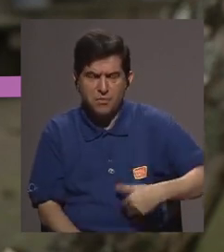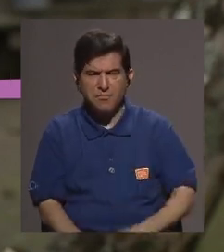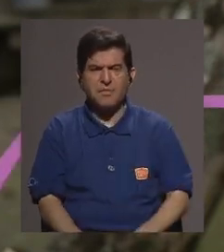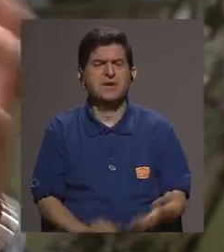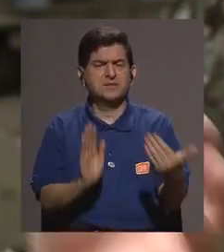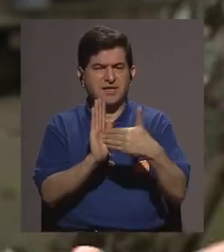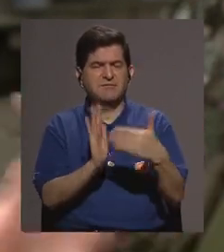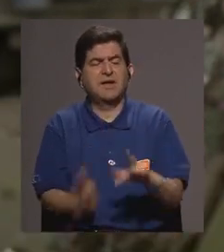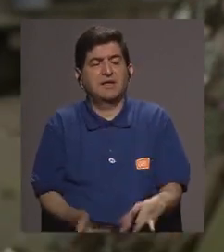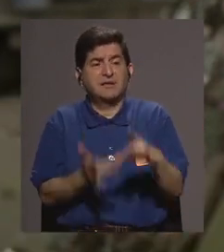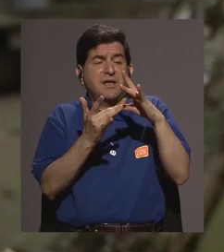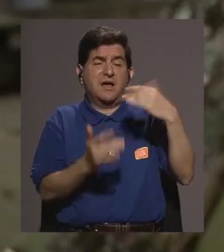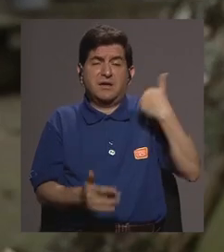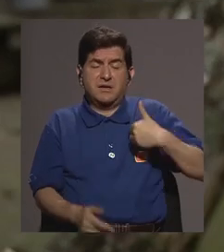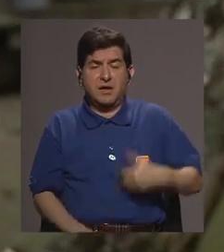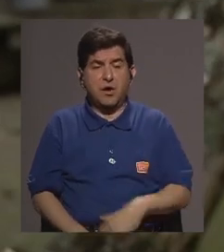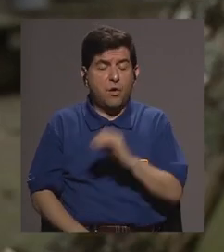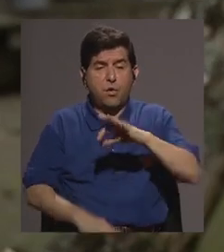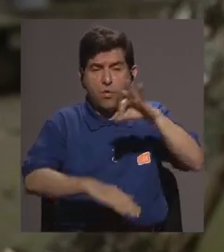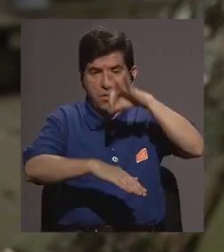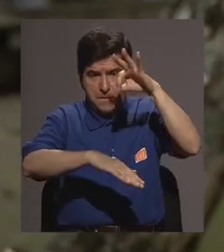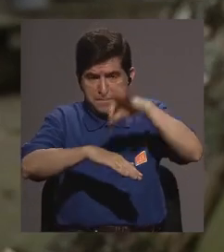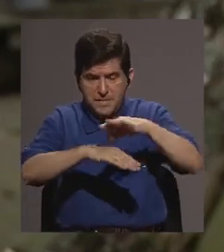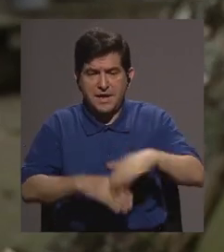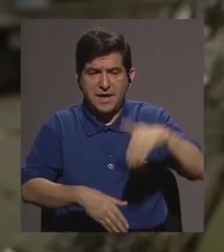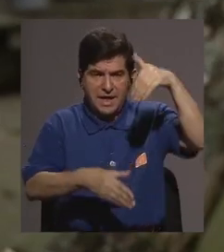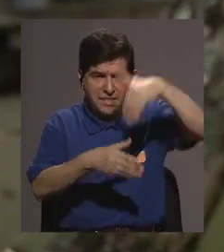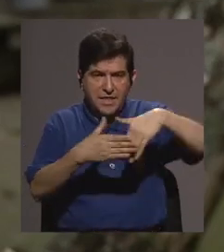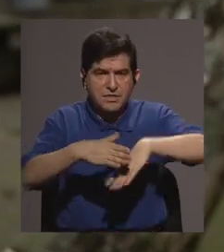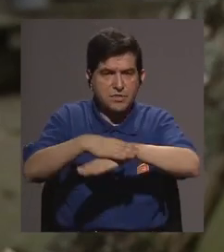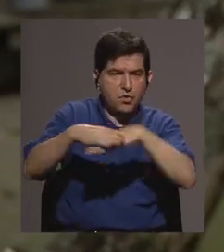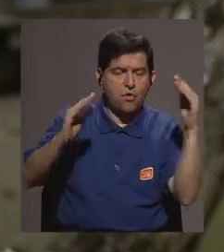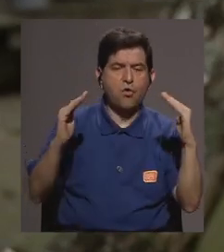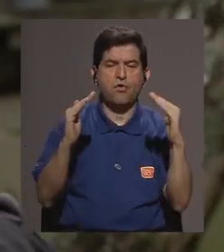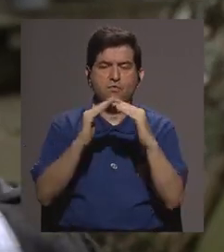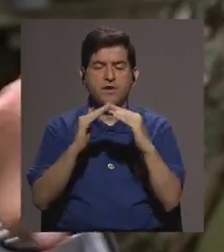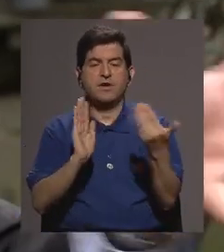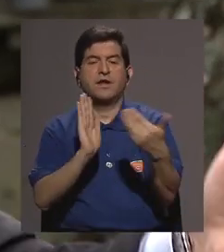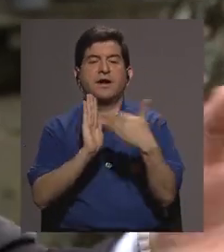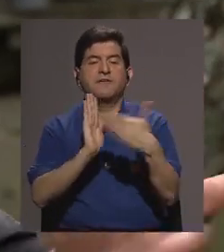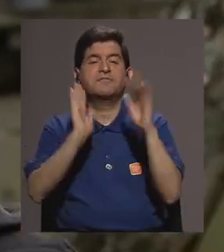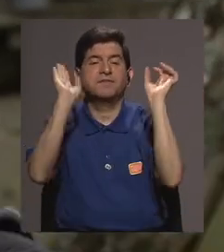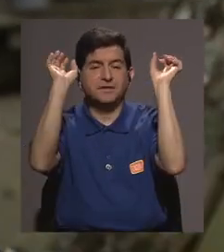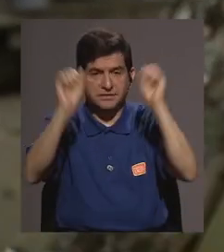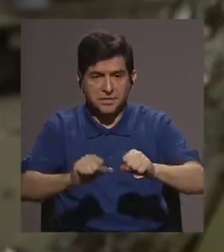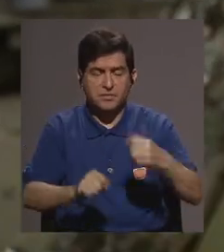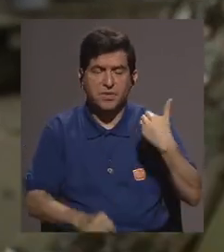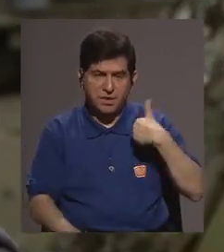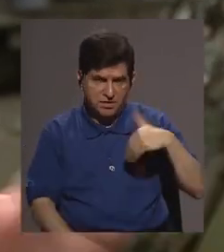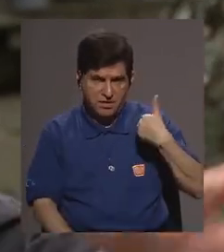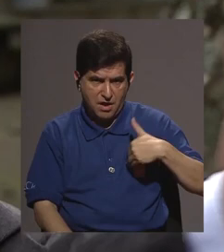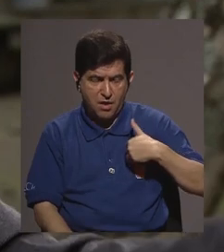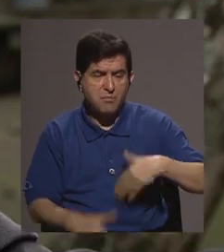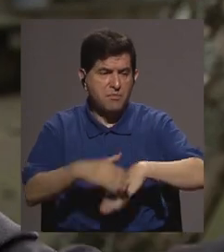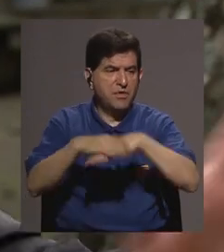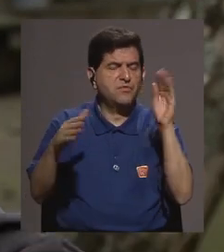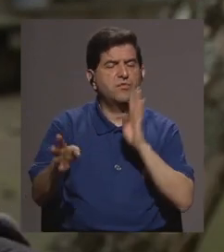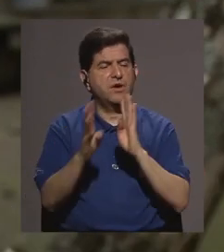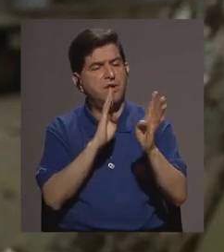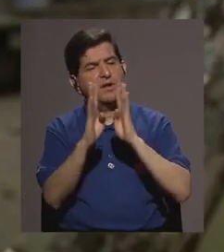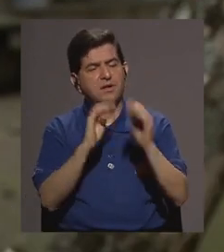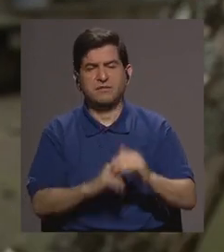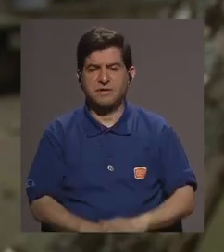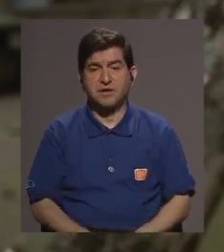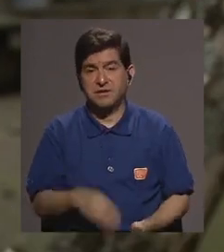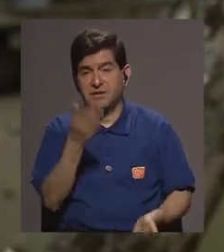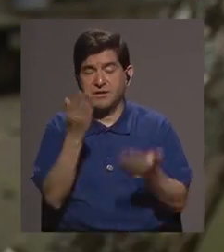pues tal vez afecte más a hombres si el mosquito pica afuera o dentro de la casa pues puede afectar por ejemplo a los hombres que están afuera